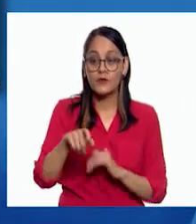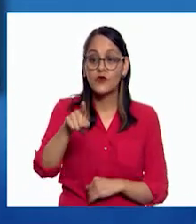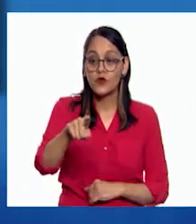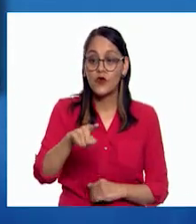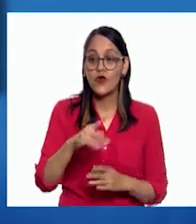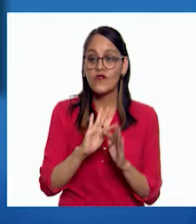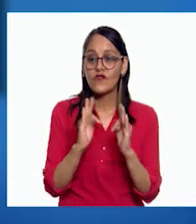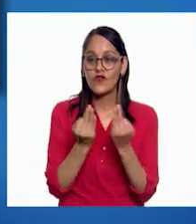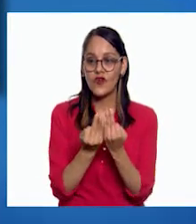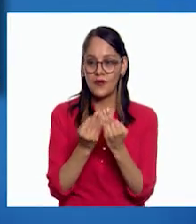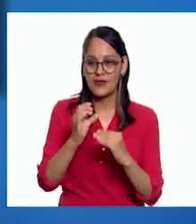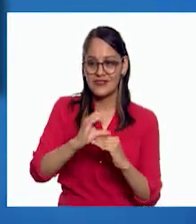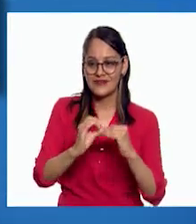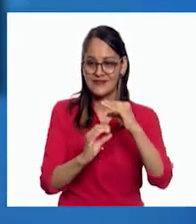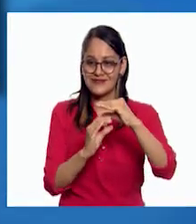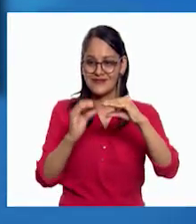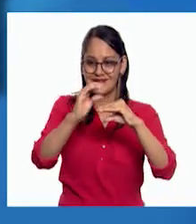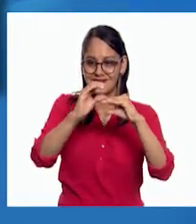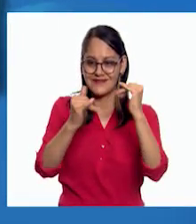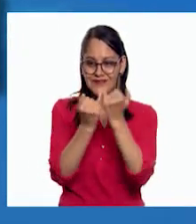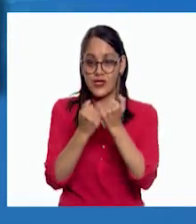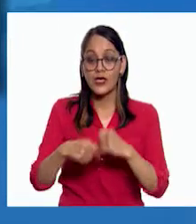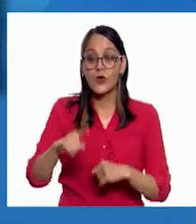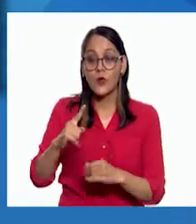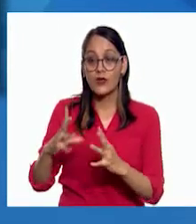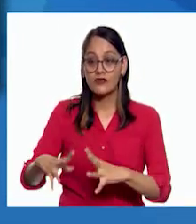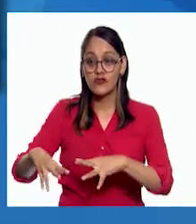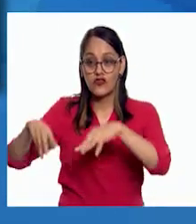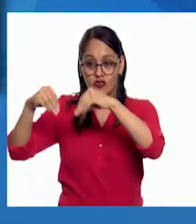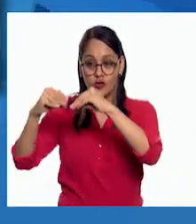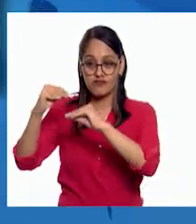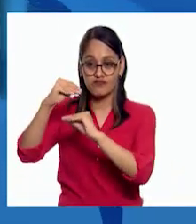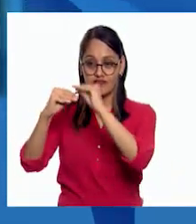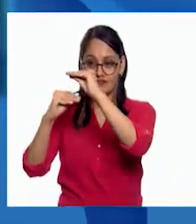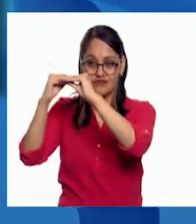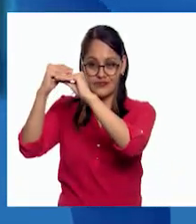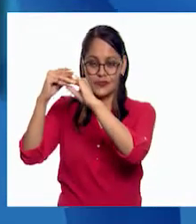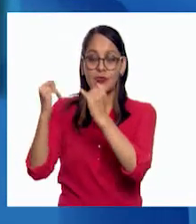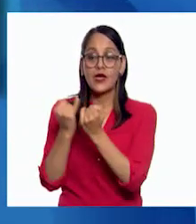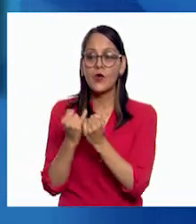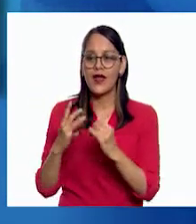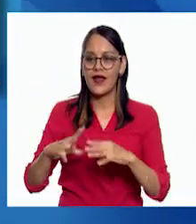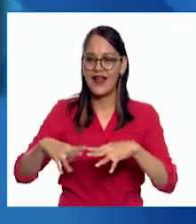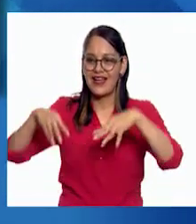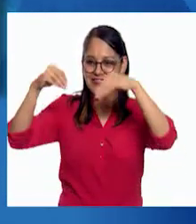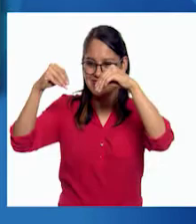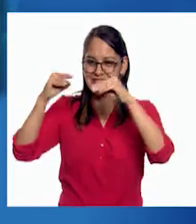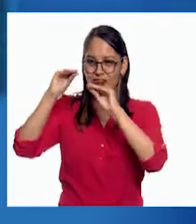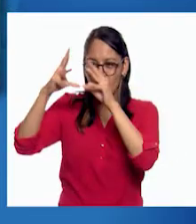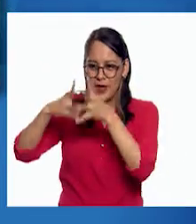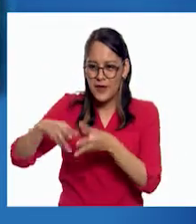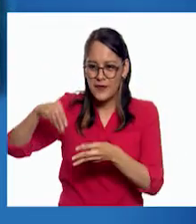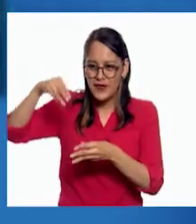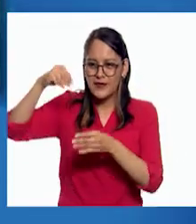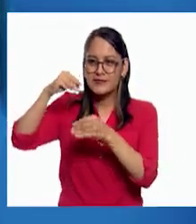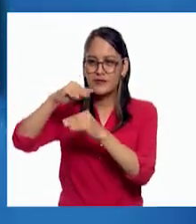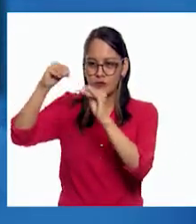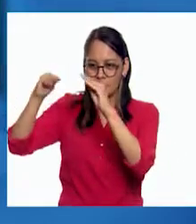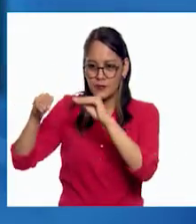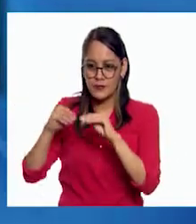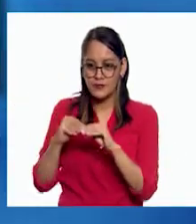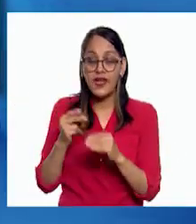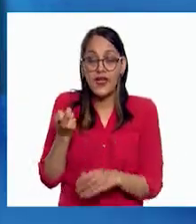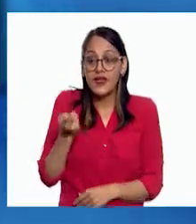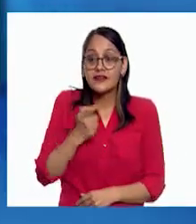figuras con diferentes piezas, levantar torres con bloques de madera o formar castillos de arena. Cada uno de estos pasatiempos